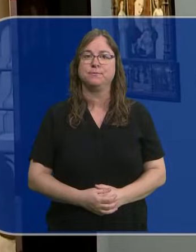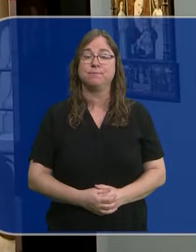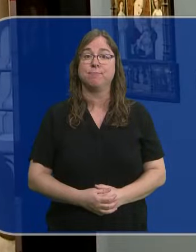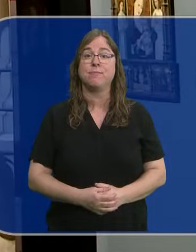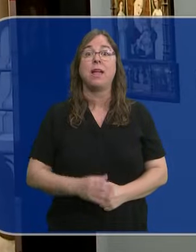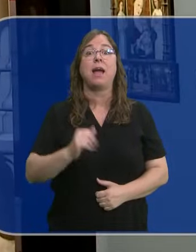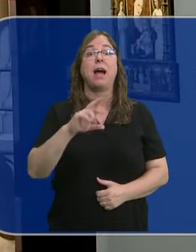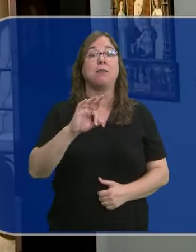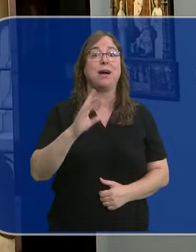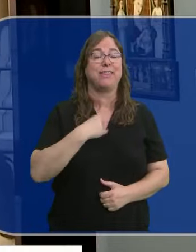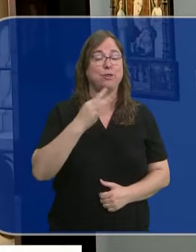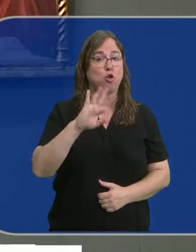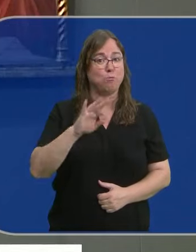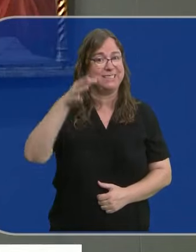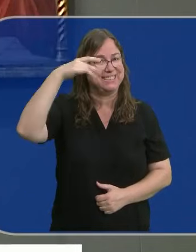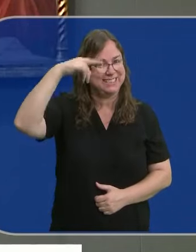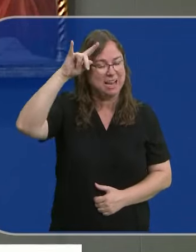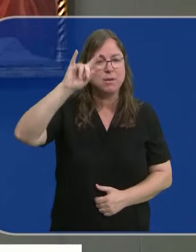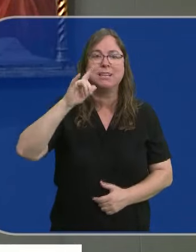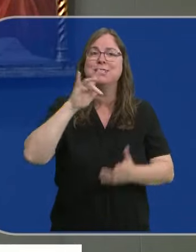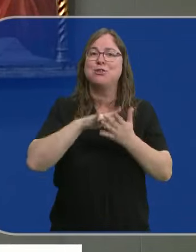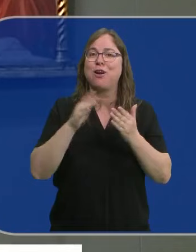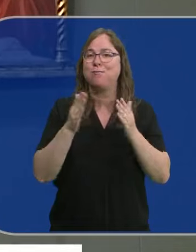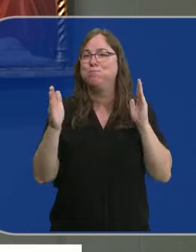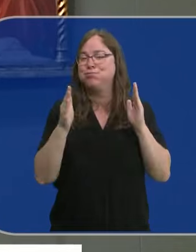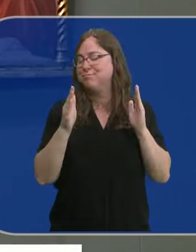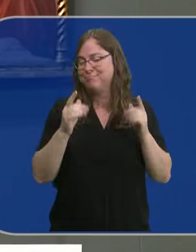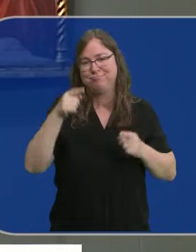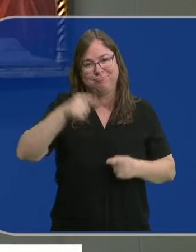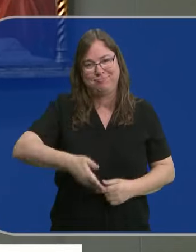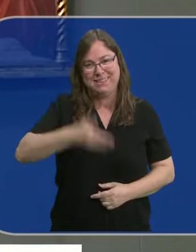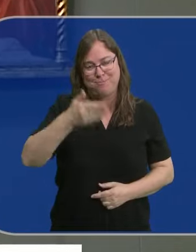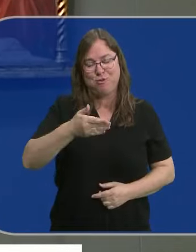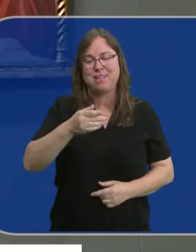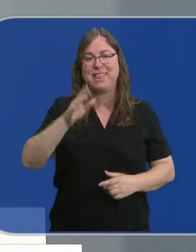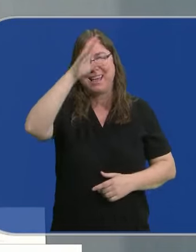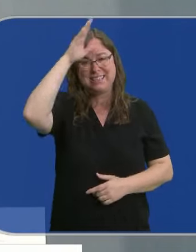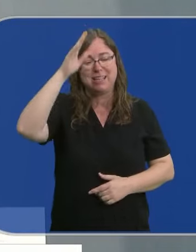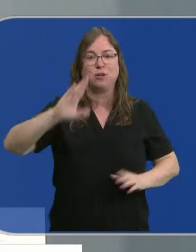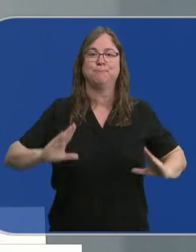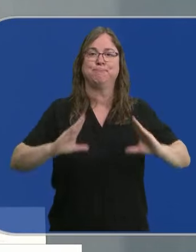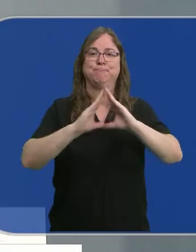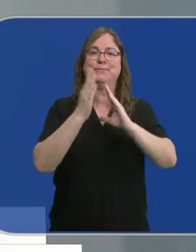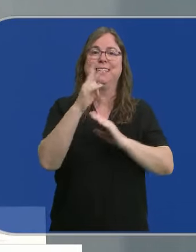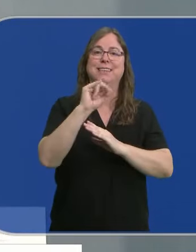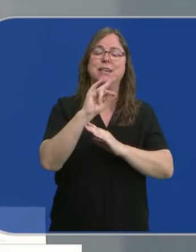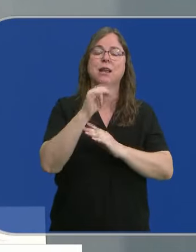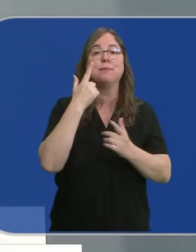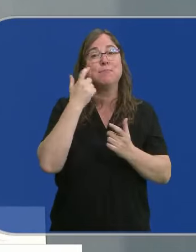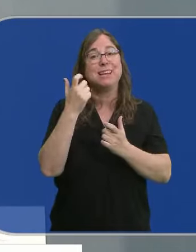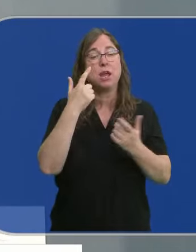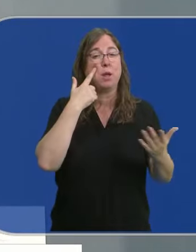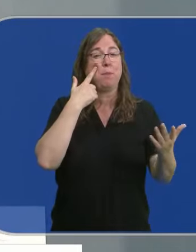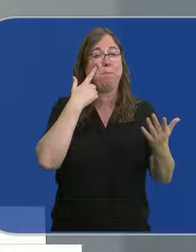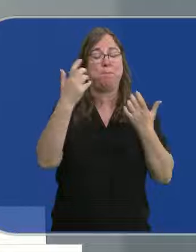Alba de Tormes en Salamanca da la bienvenida a uno de los acontecimientos culturales del verano en Castilla y León. A la Basílica Teresiana llega el esplendor de la pintura